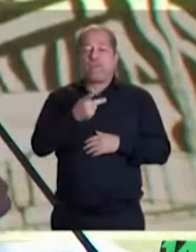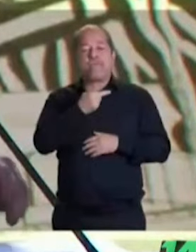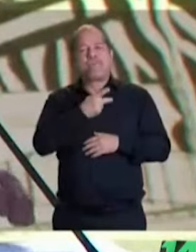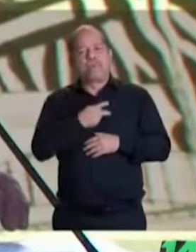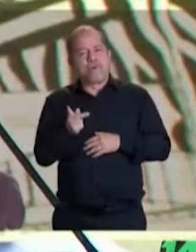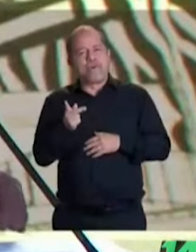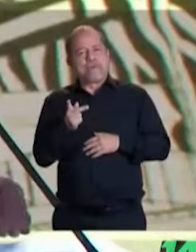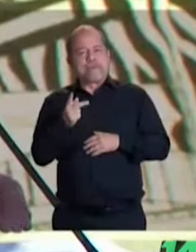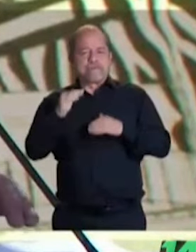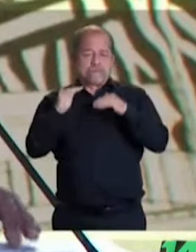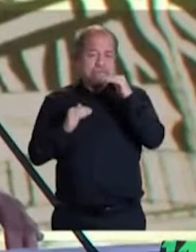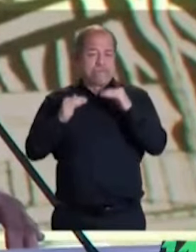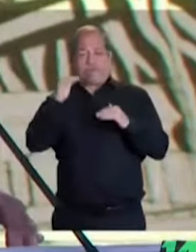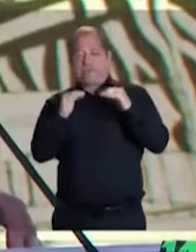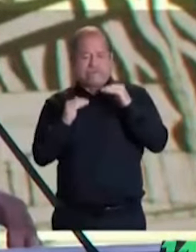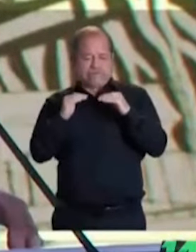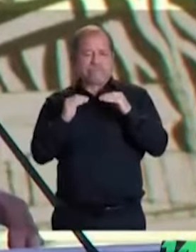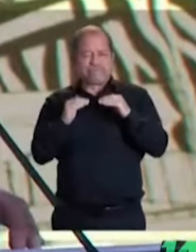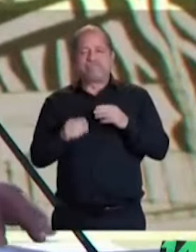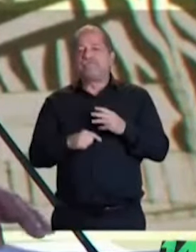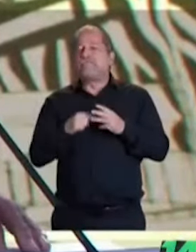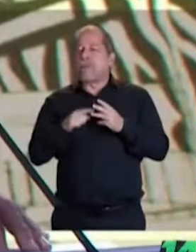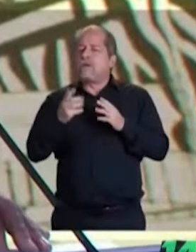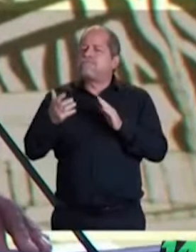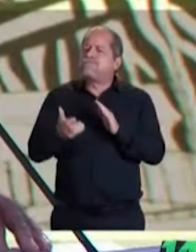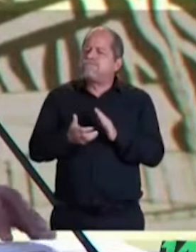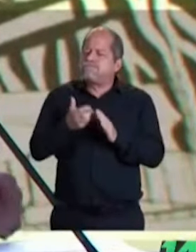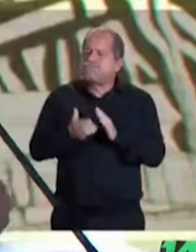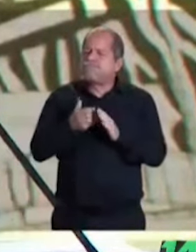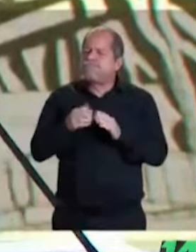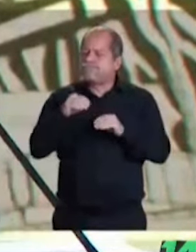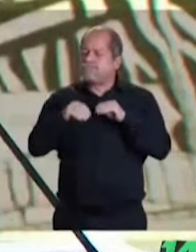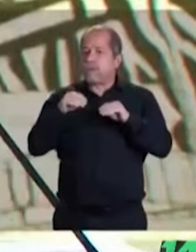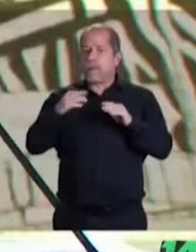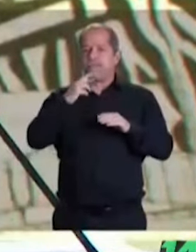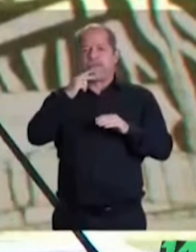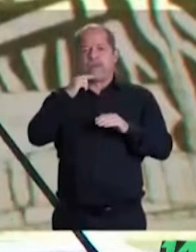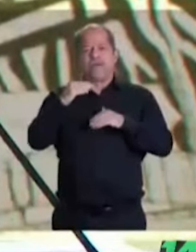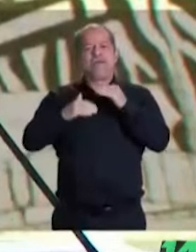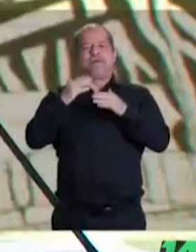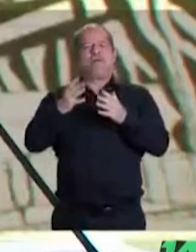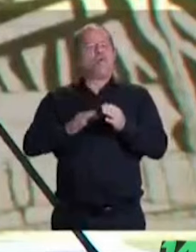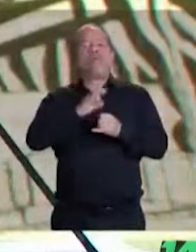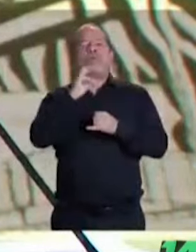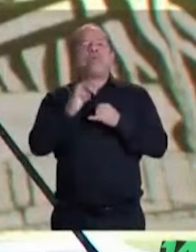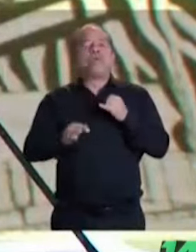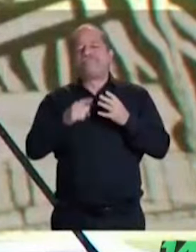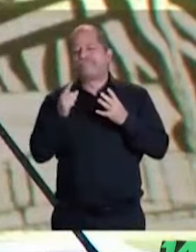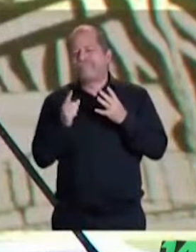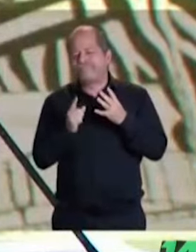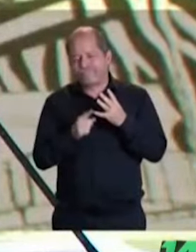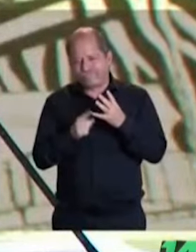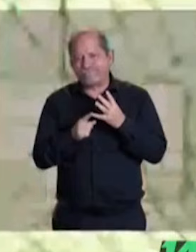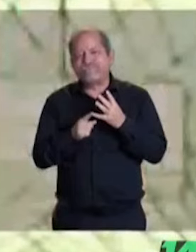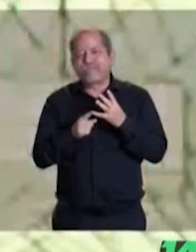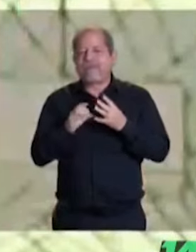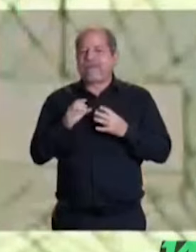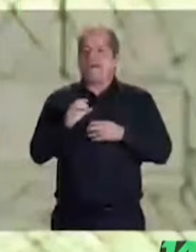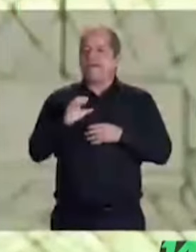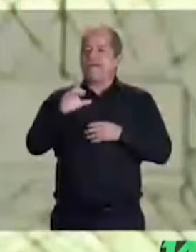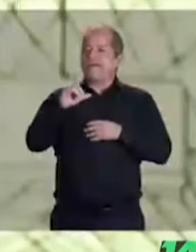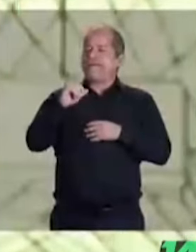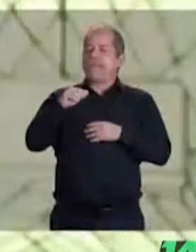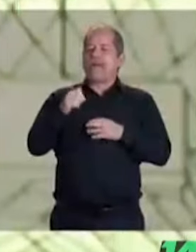sitio, infraestructura y desarrollo. Y cerraremos con cambio climático y desarrollo sustentable. Les